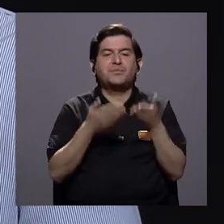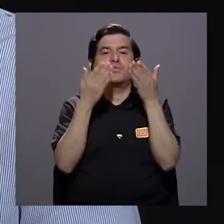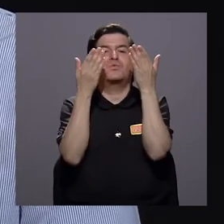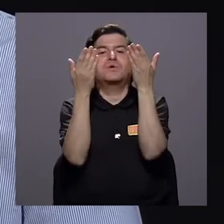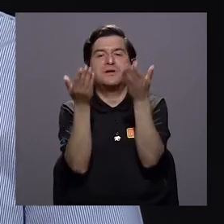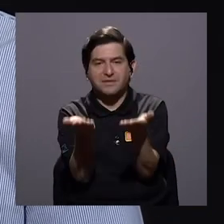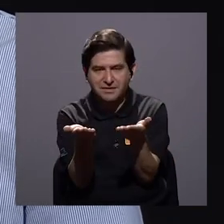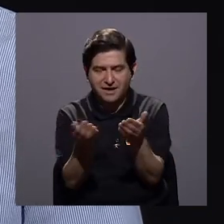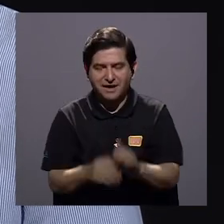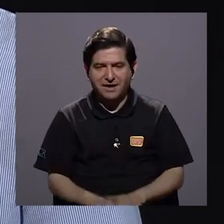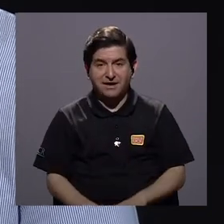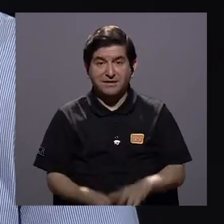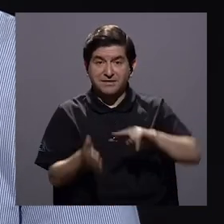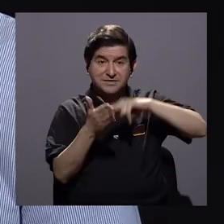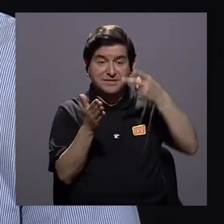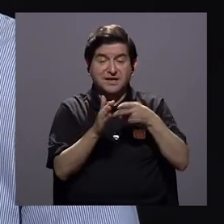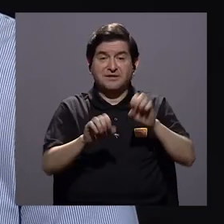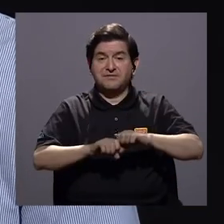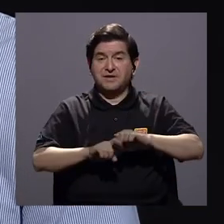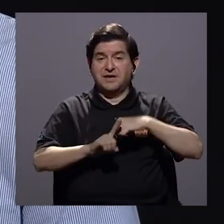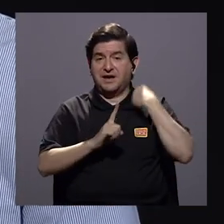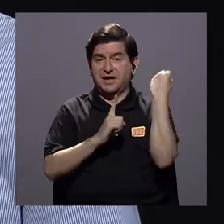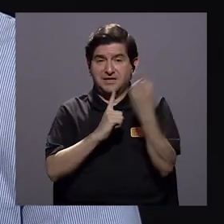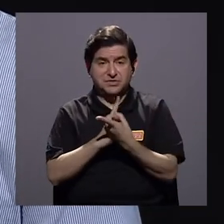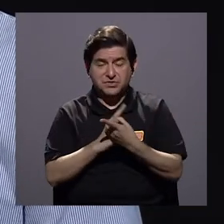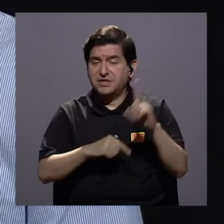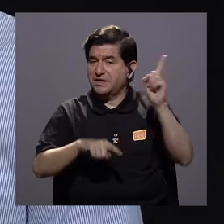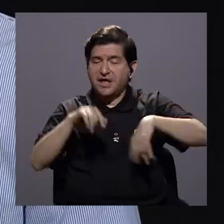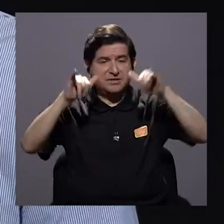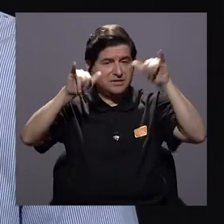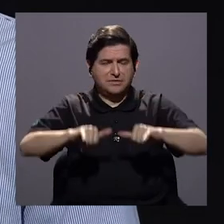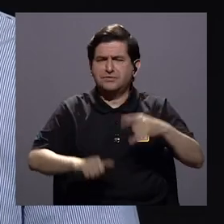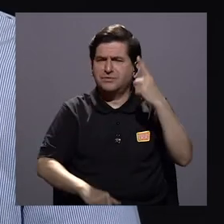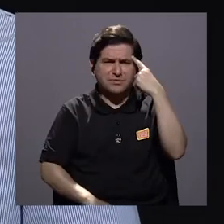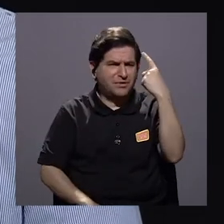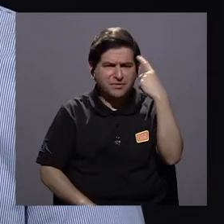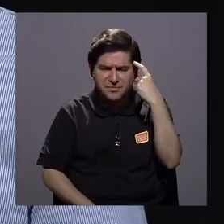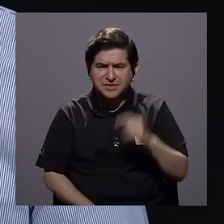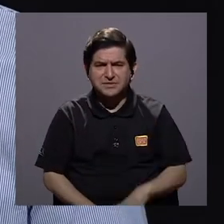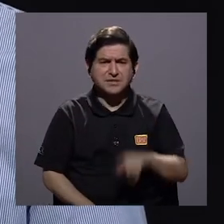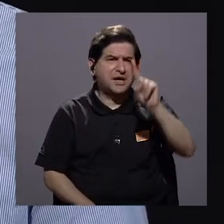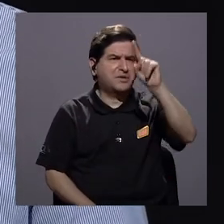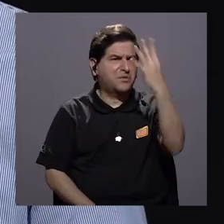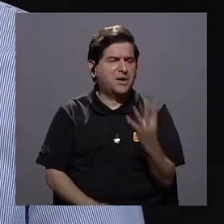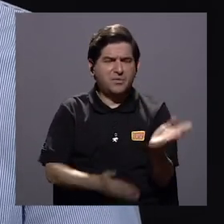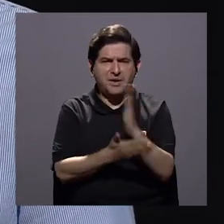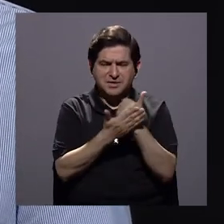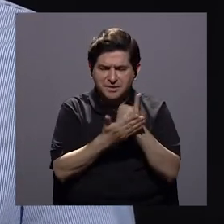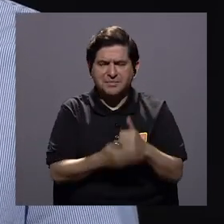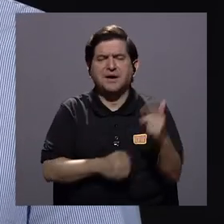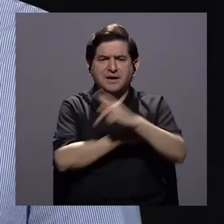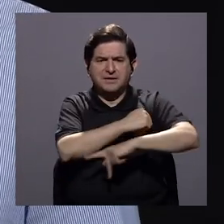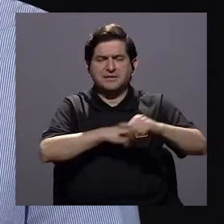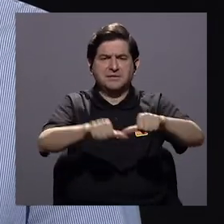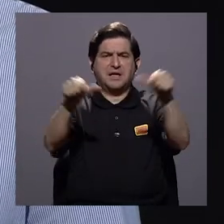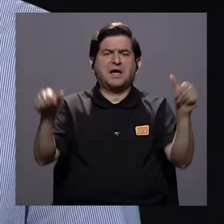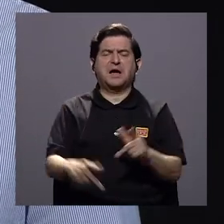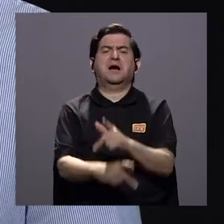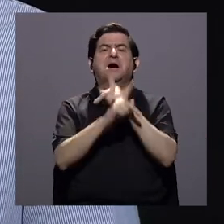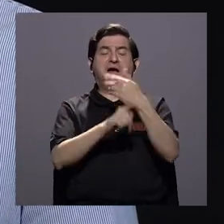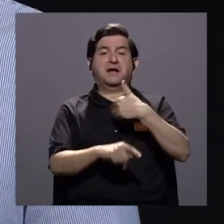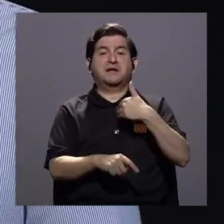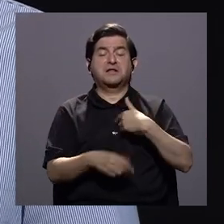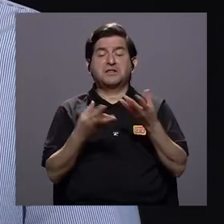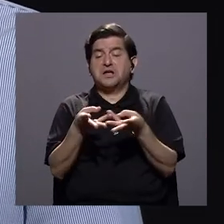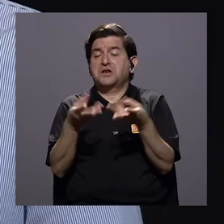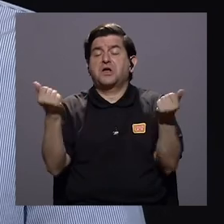capacidad de darle y eso nos convierte en una sociedad insostenible que tiene que dejar de pensar que porque una cuarta parte de su territorio es área protegida